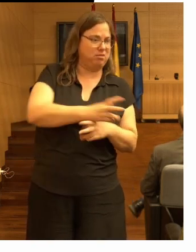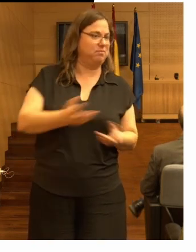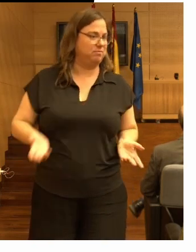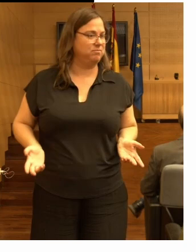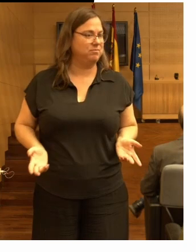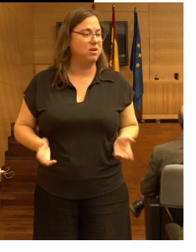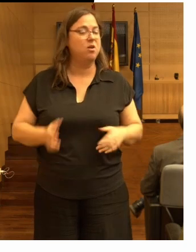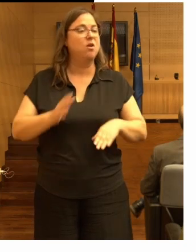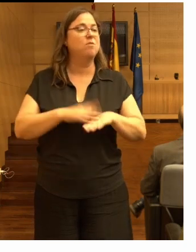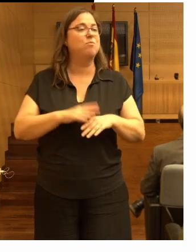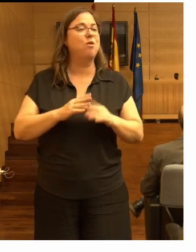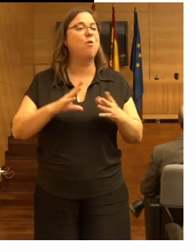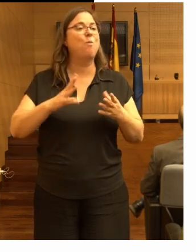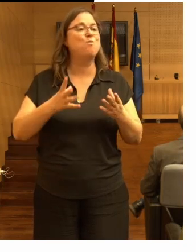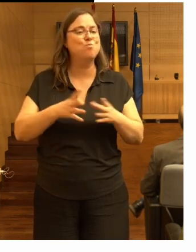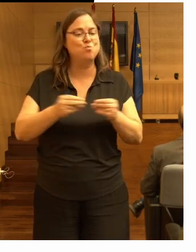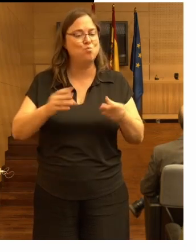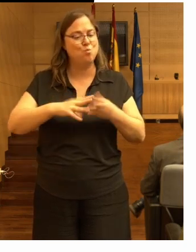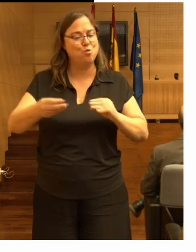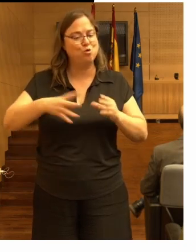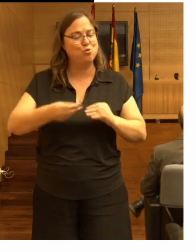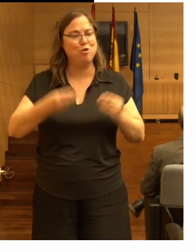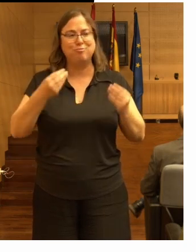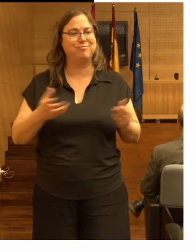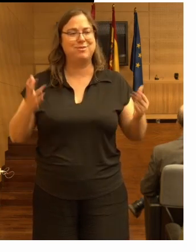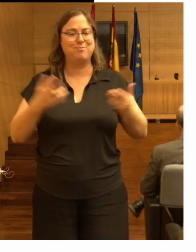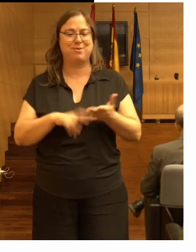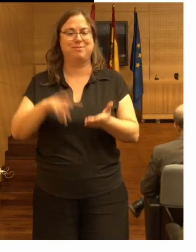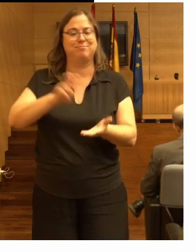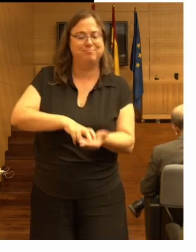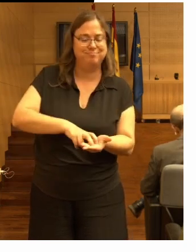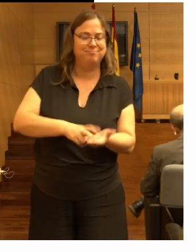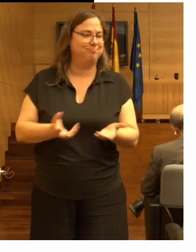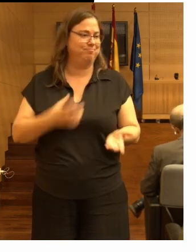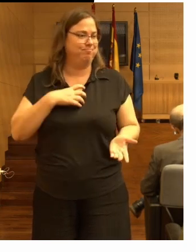porque no tenía la musculatura para levantarse desde tan abajo